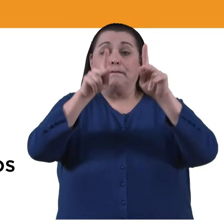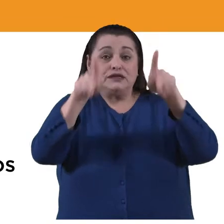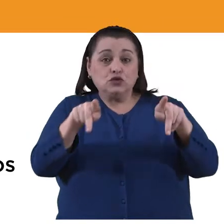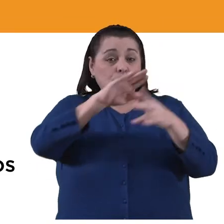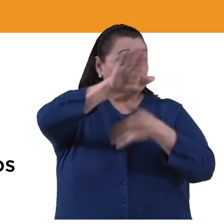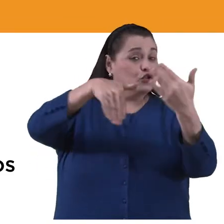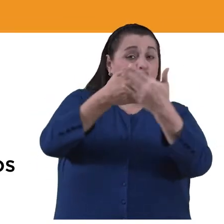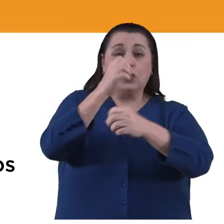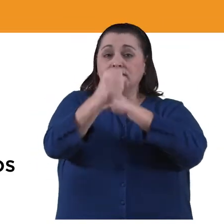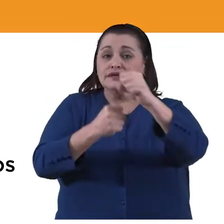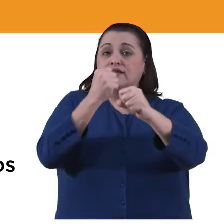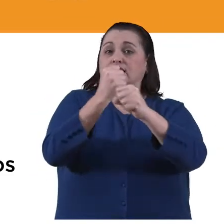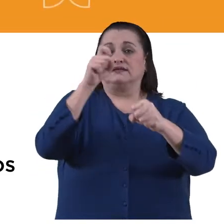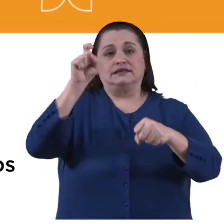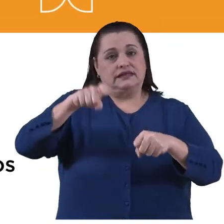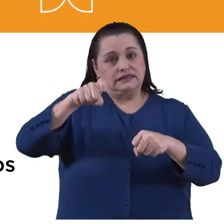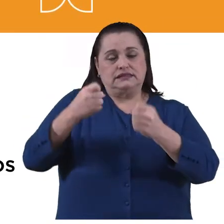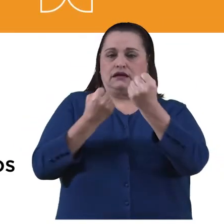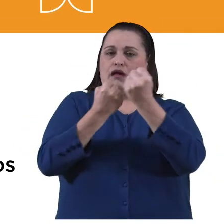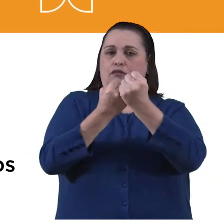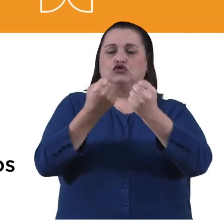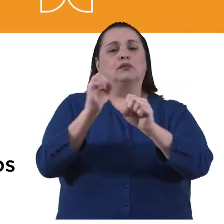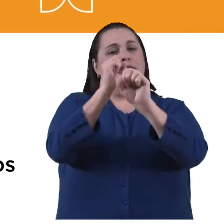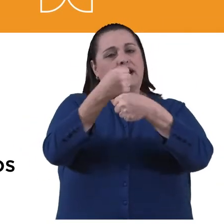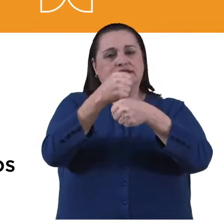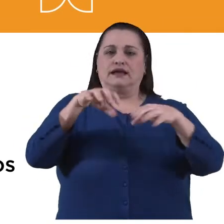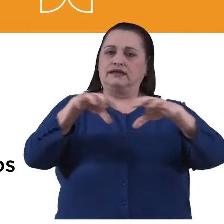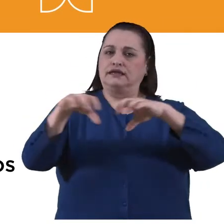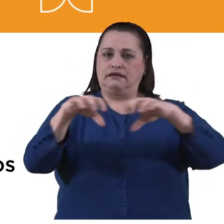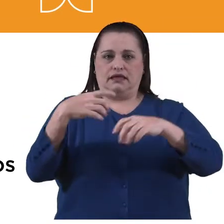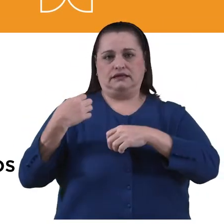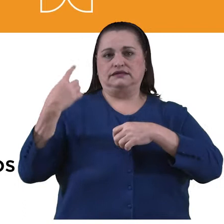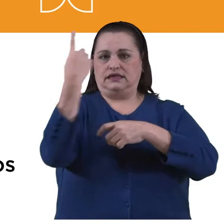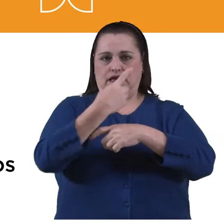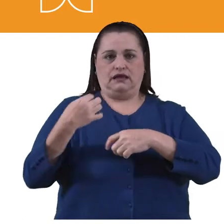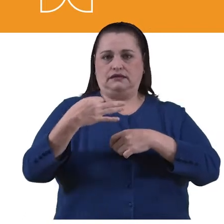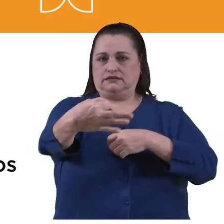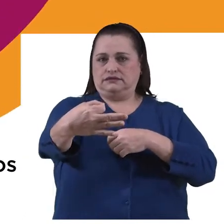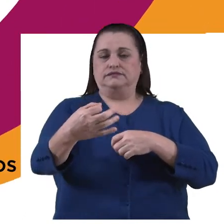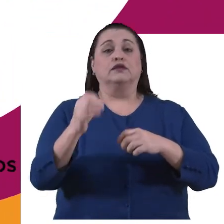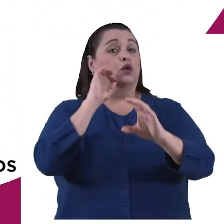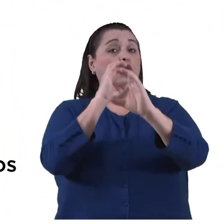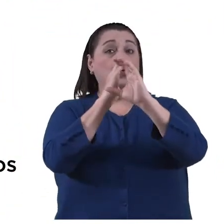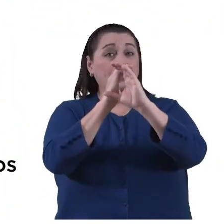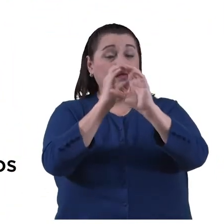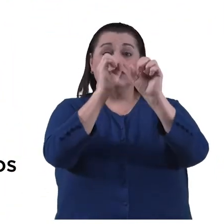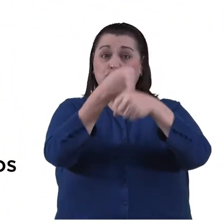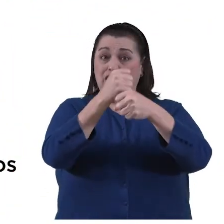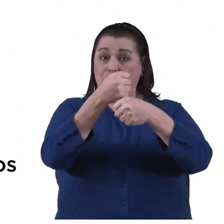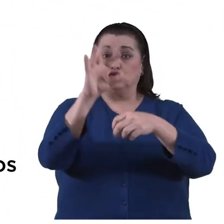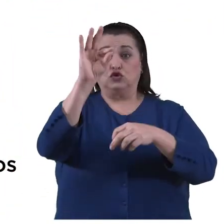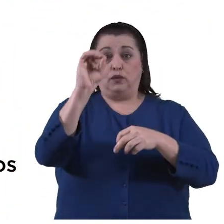personas de todas las edades que necesitan apoyos para realizar sus actividades diarias. Los cuidados son